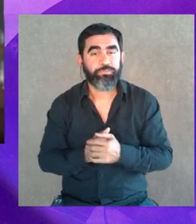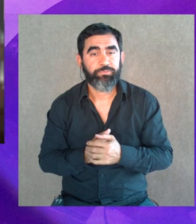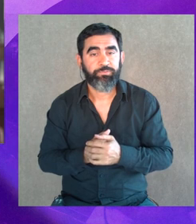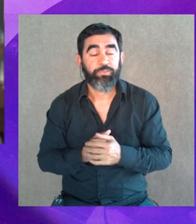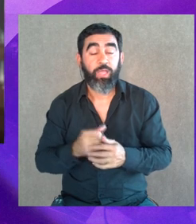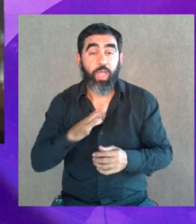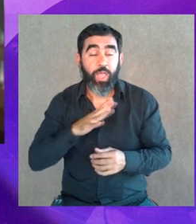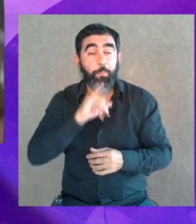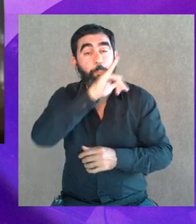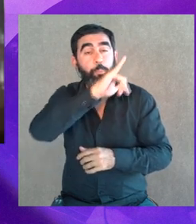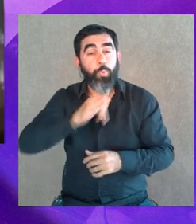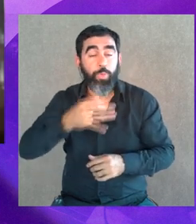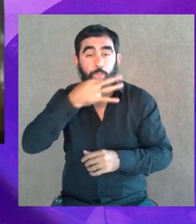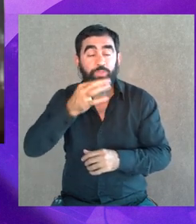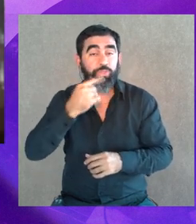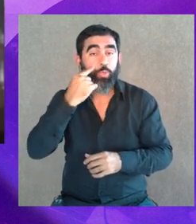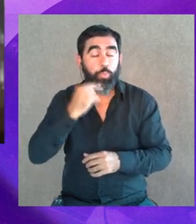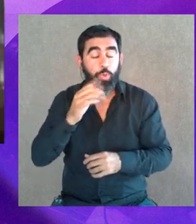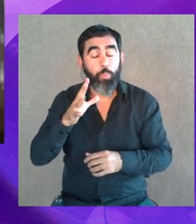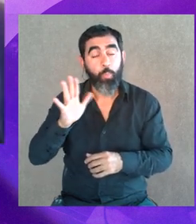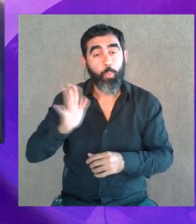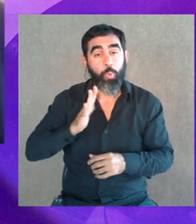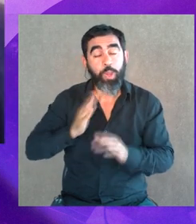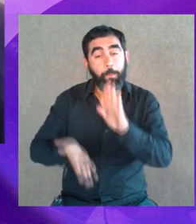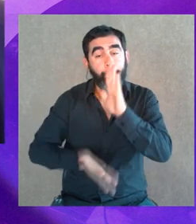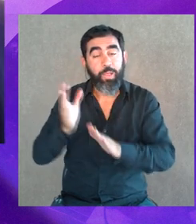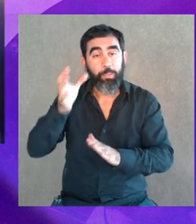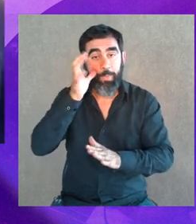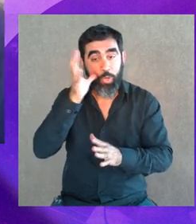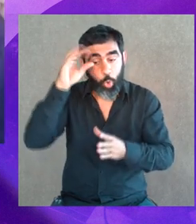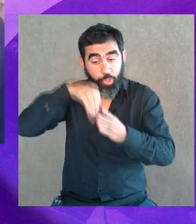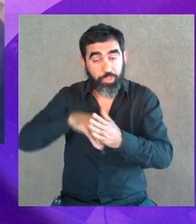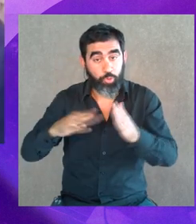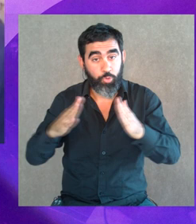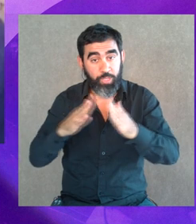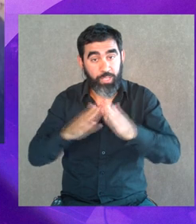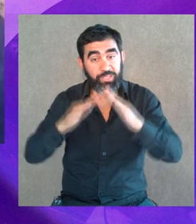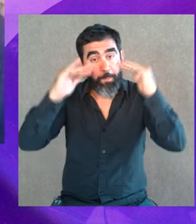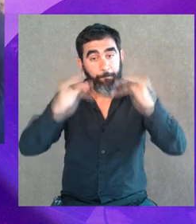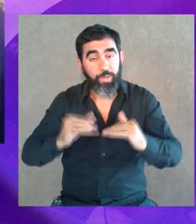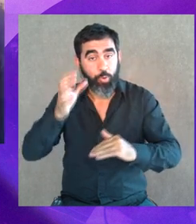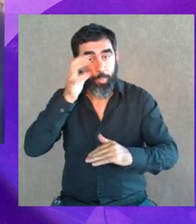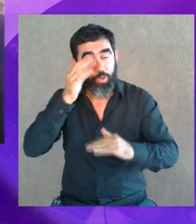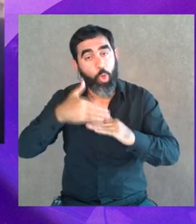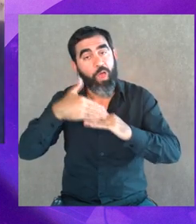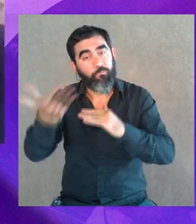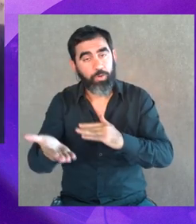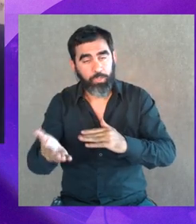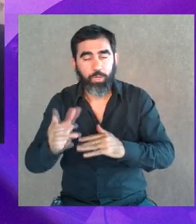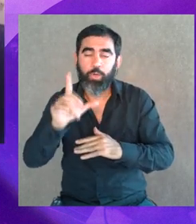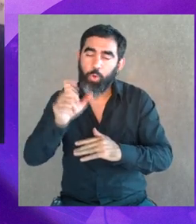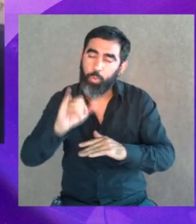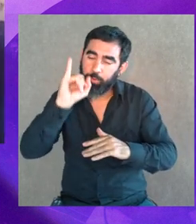es decir, estadísticamente está demostrado que las mujeres corremos más riesgo dentro de nuestras casas que afuera, lo cual no significa